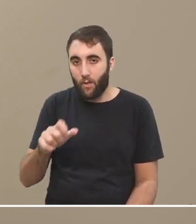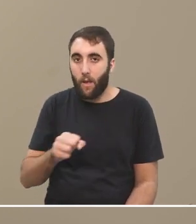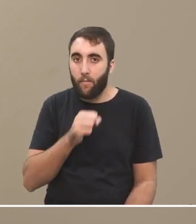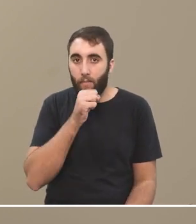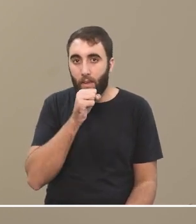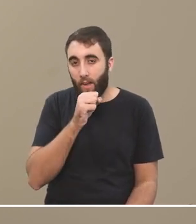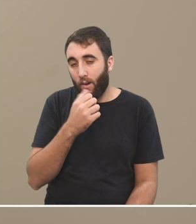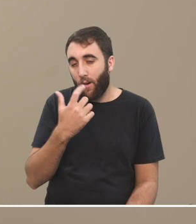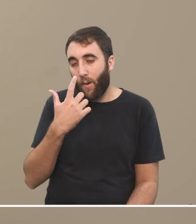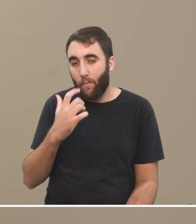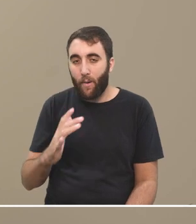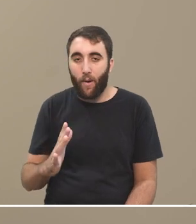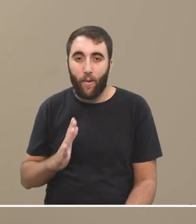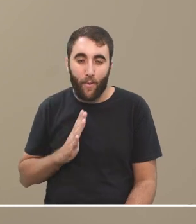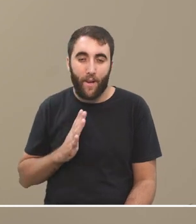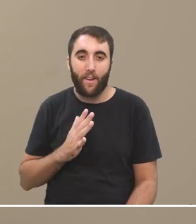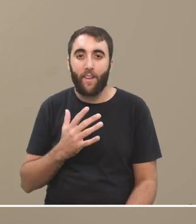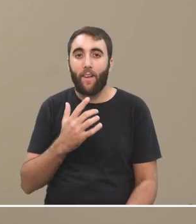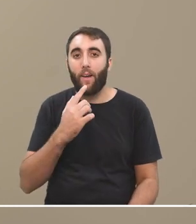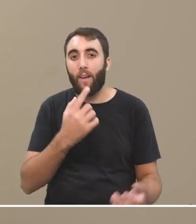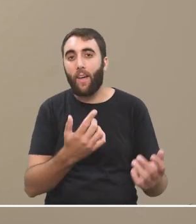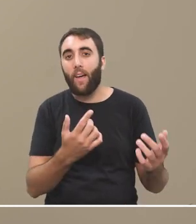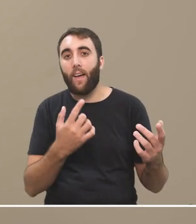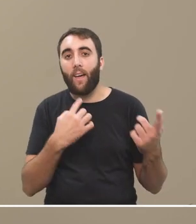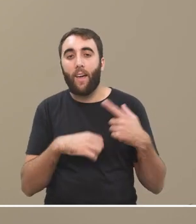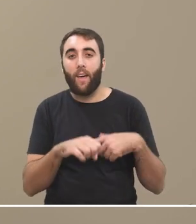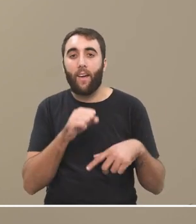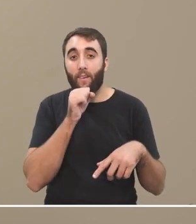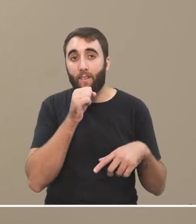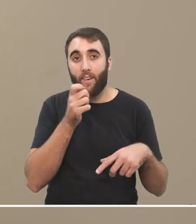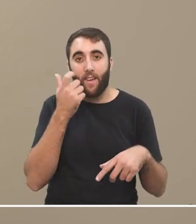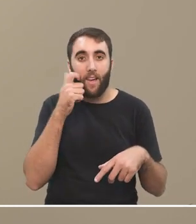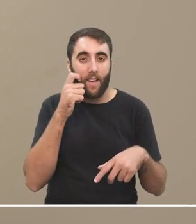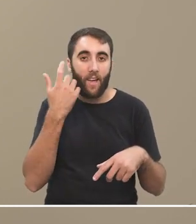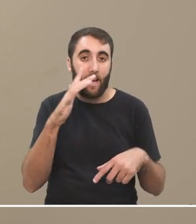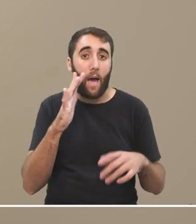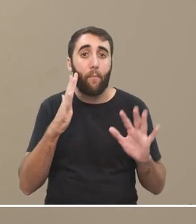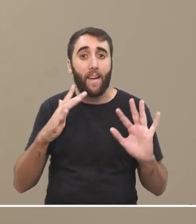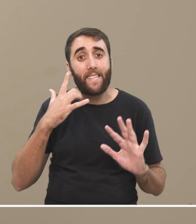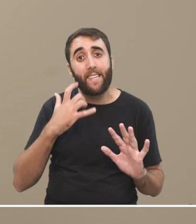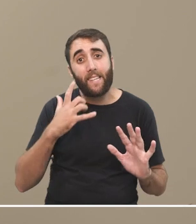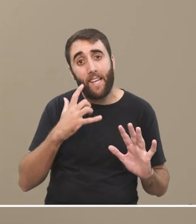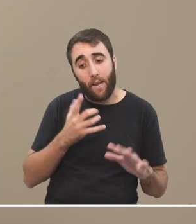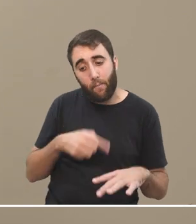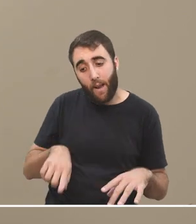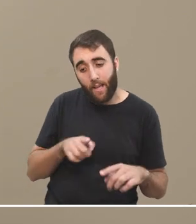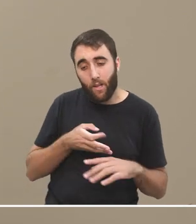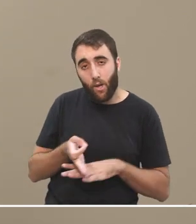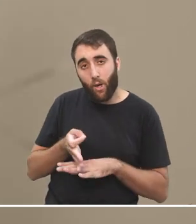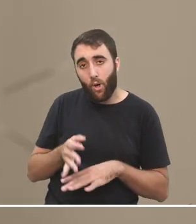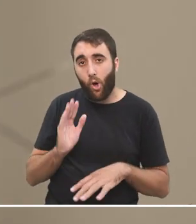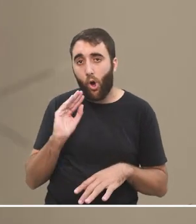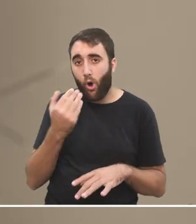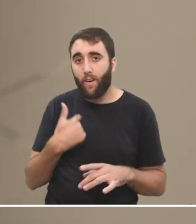viejas, viejes, inmigrantes digitales, que quizás sean interesantes para los más jóvenes, los